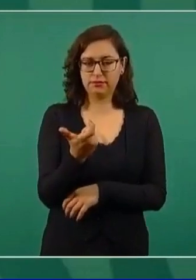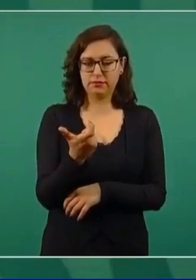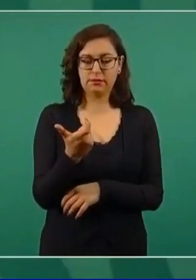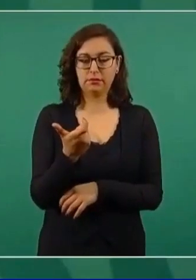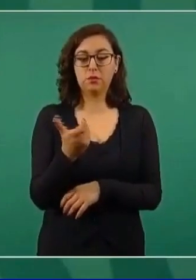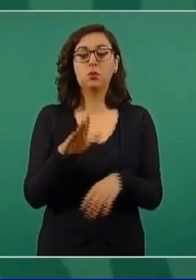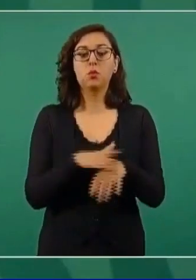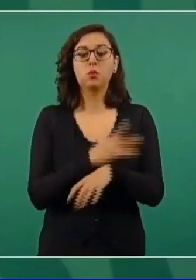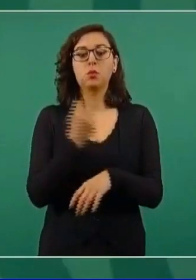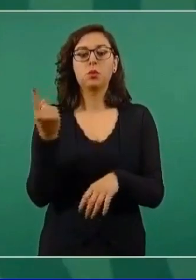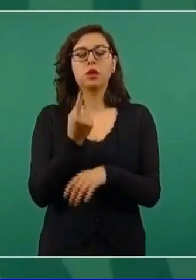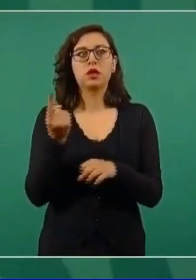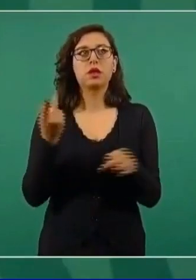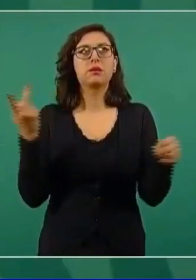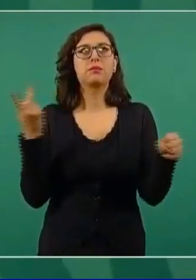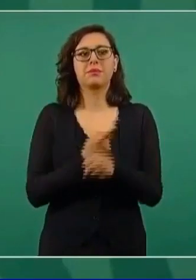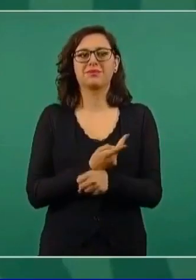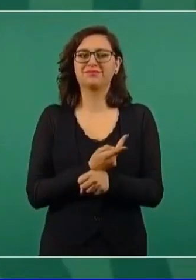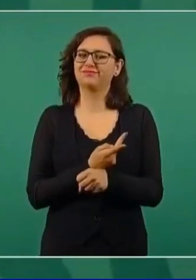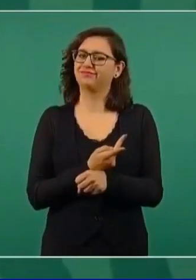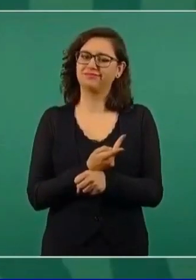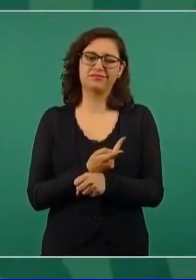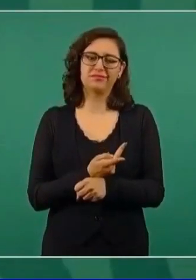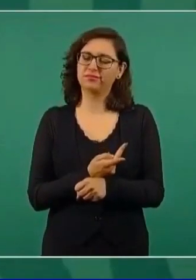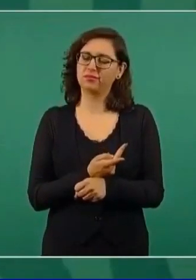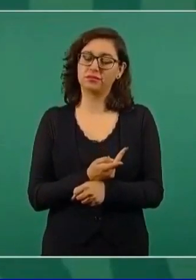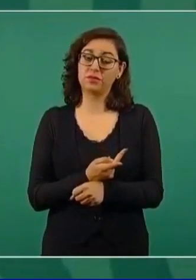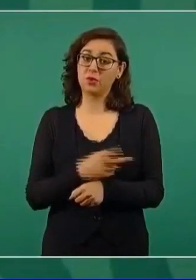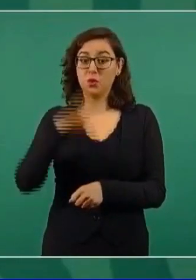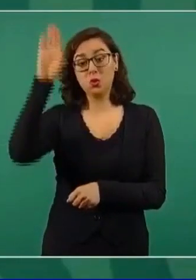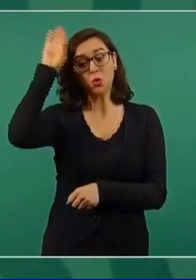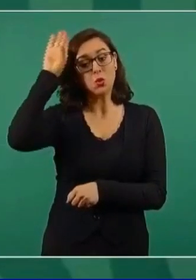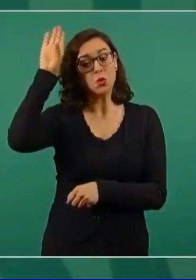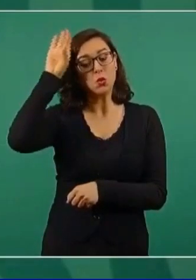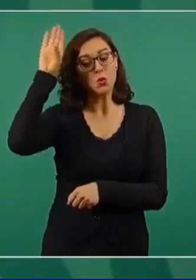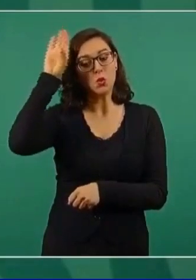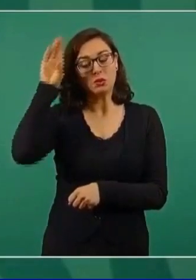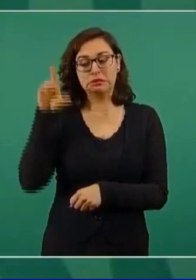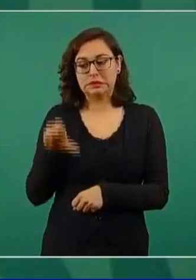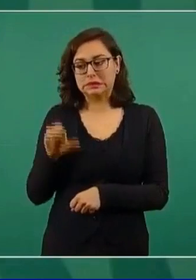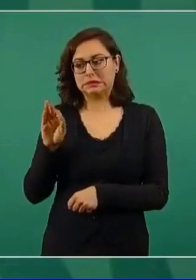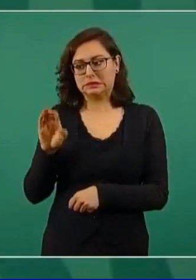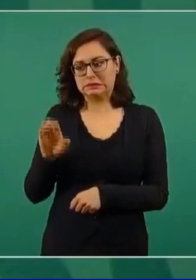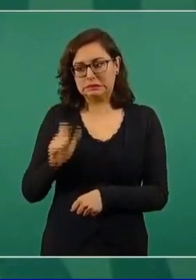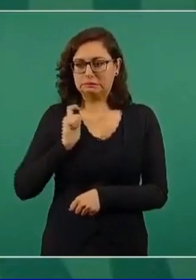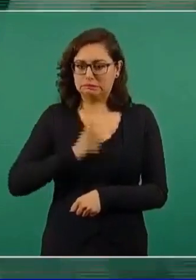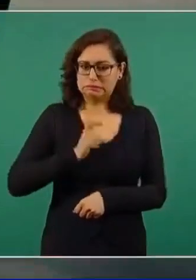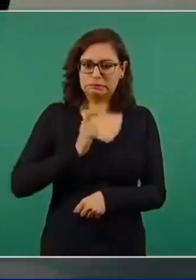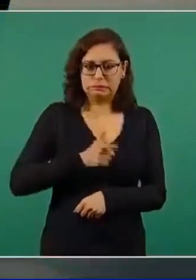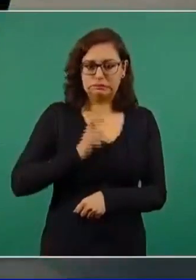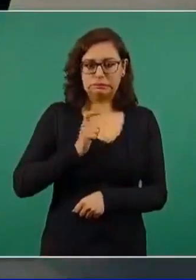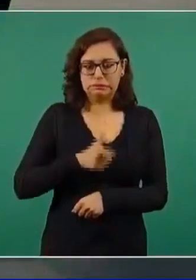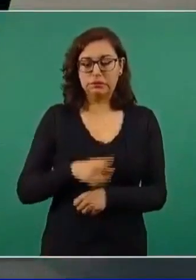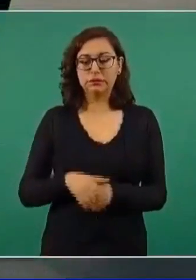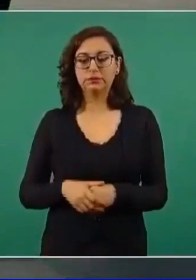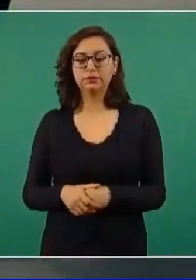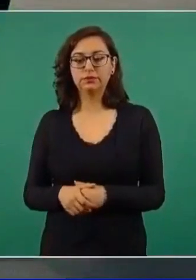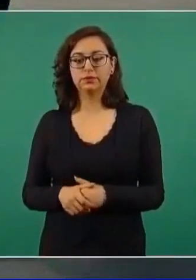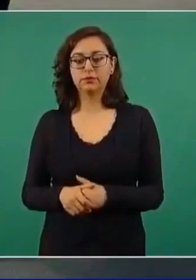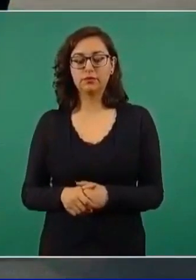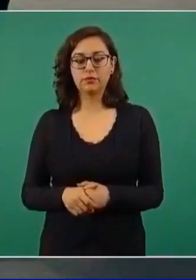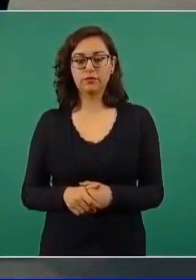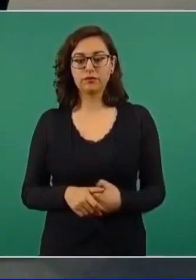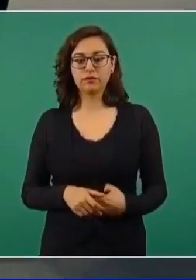se cobraba demasiado a la Comisión Federal de Electricidad. Y